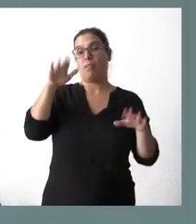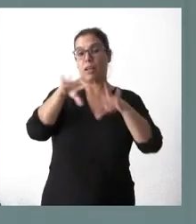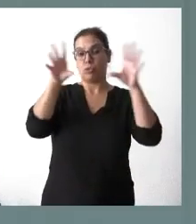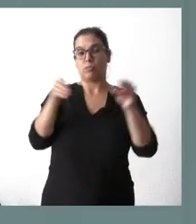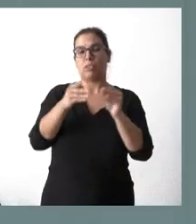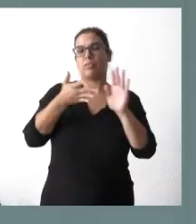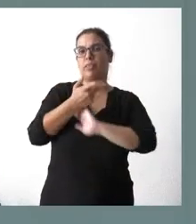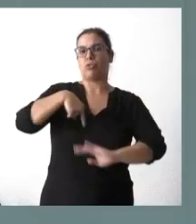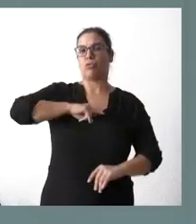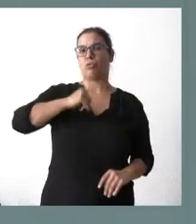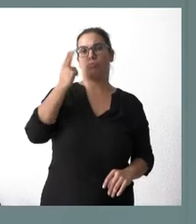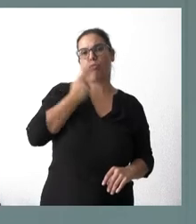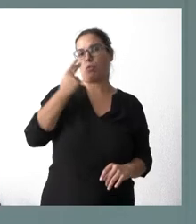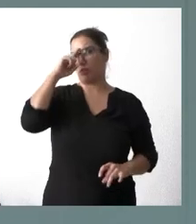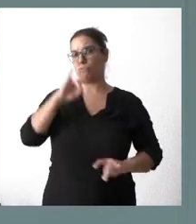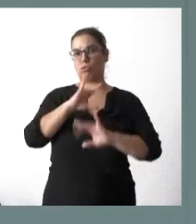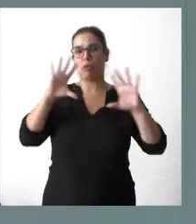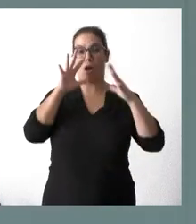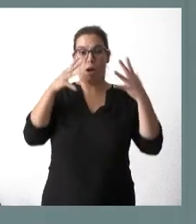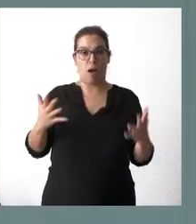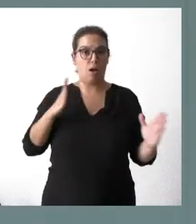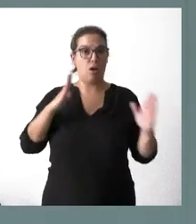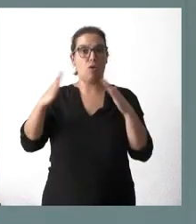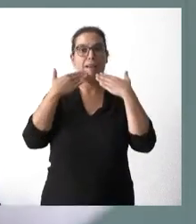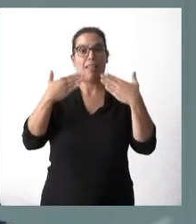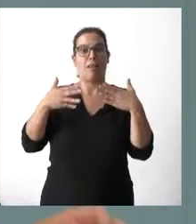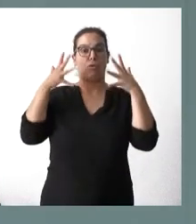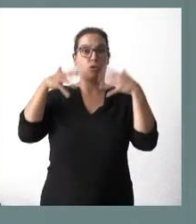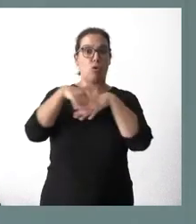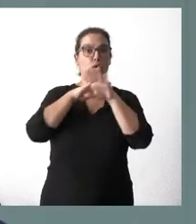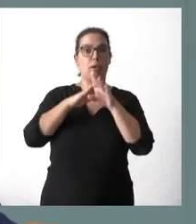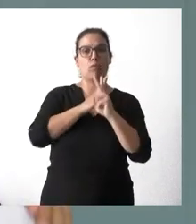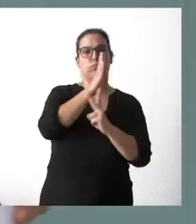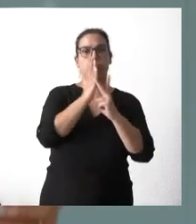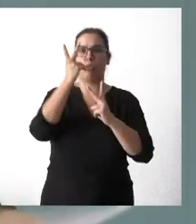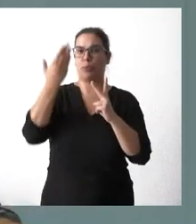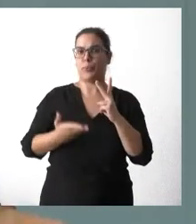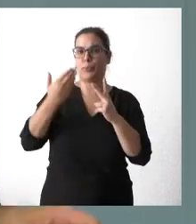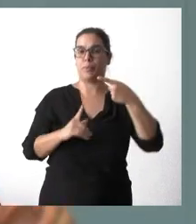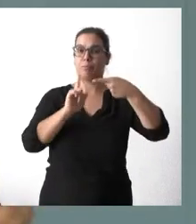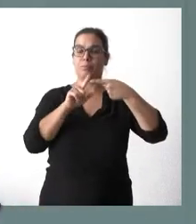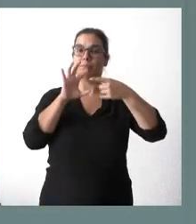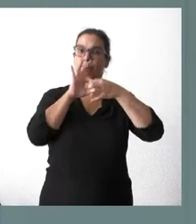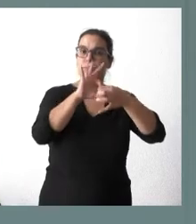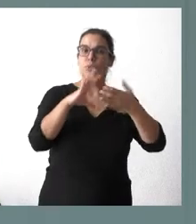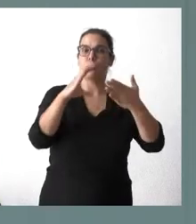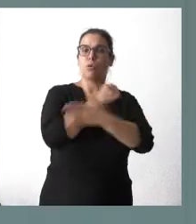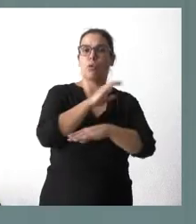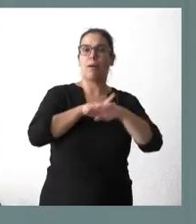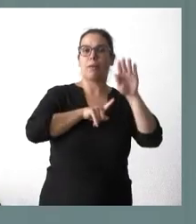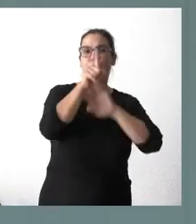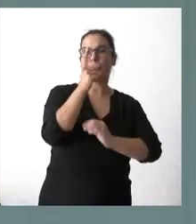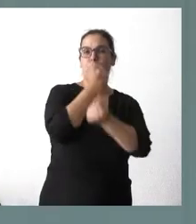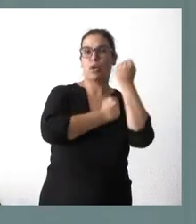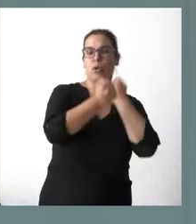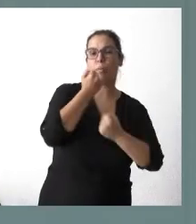compromiso en este momento y a través de este Consejo de Gobierno en dos ejes fundamentales. Por uno, en todo lo que tiene que ver con el crecimiento económico,